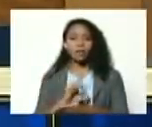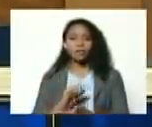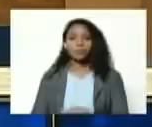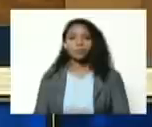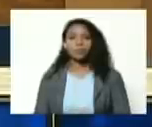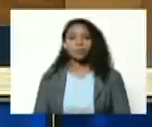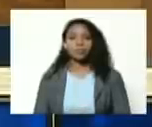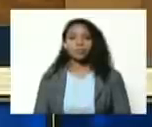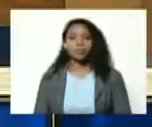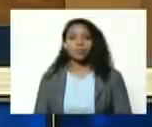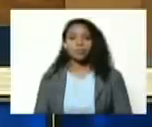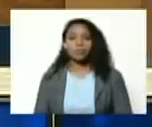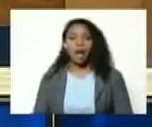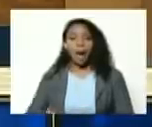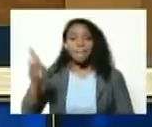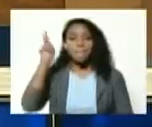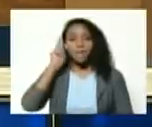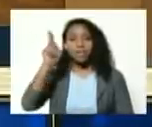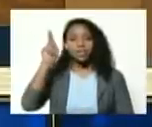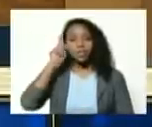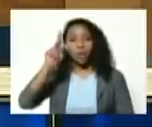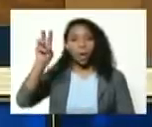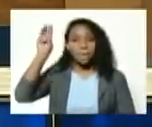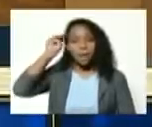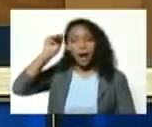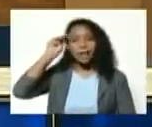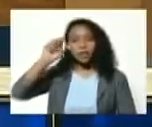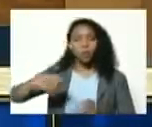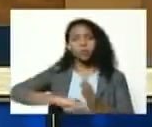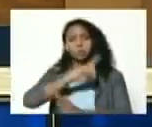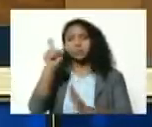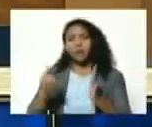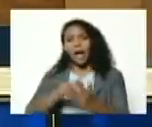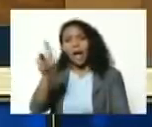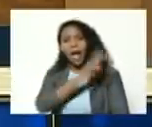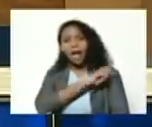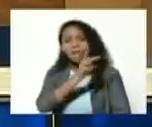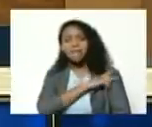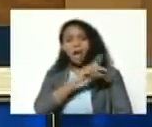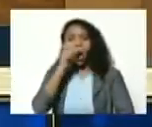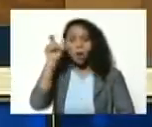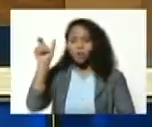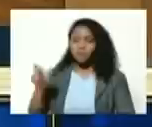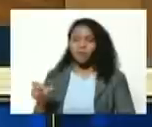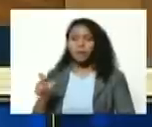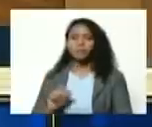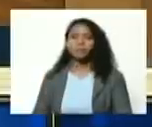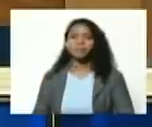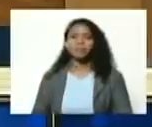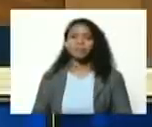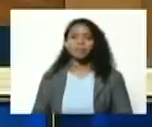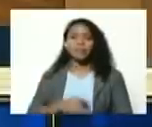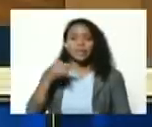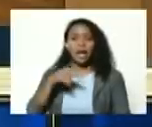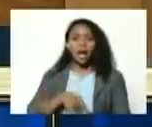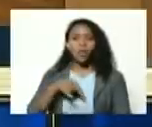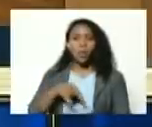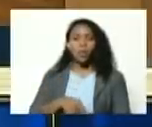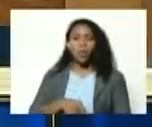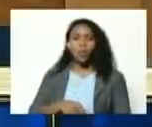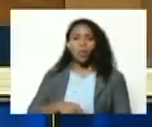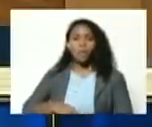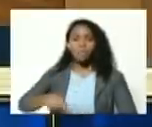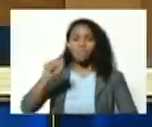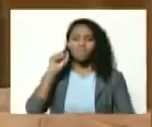el profesor maestro y general en jefe Jacinto Pérez Arcai Carabobo un